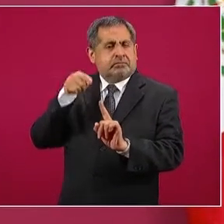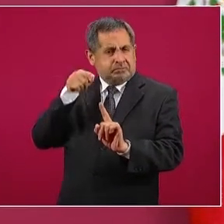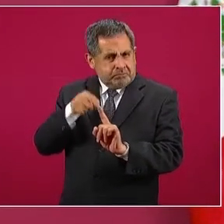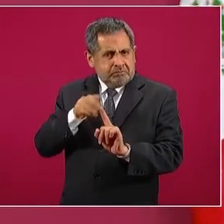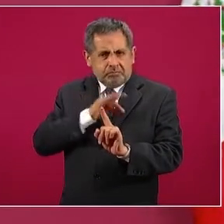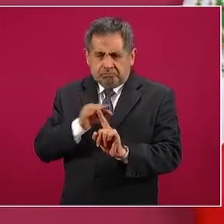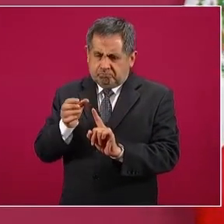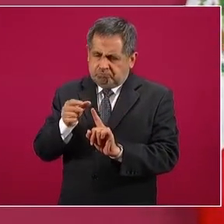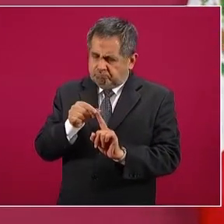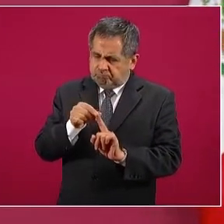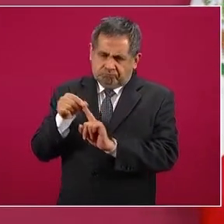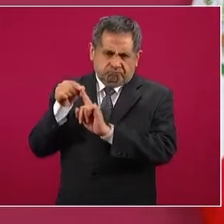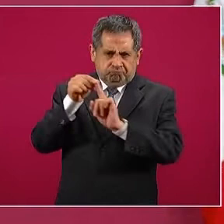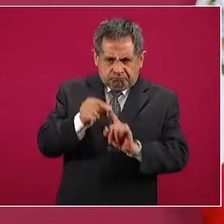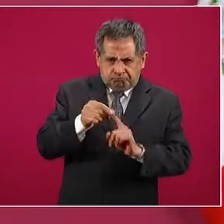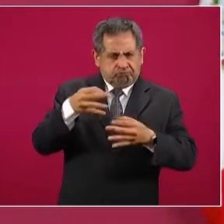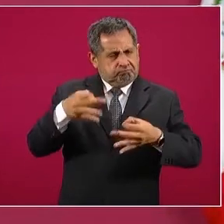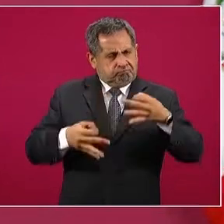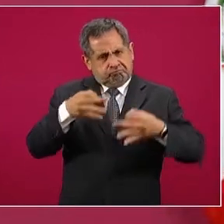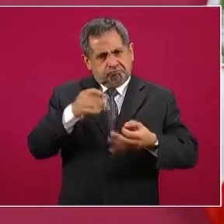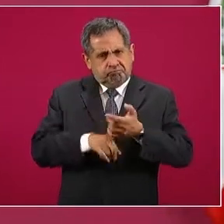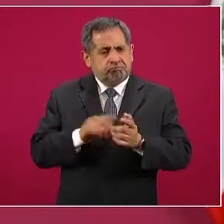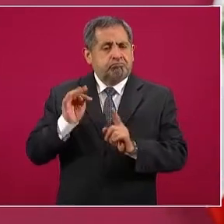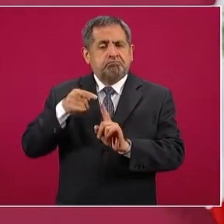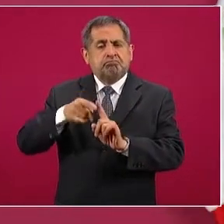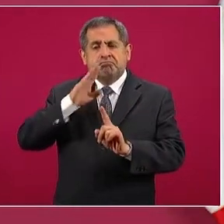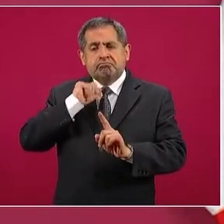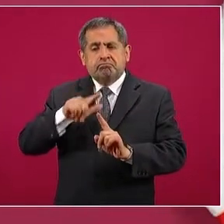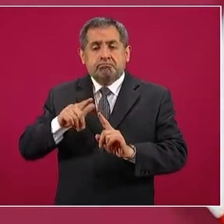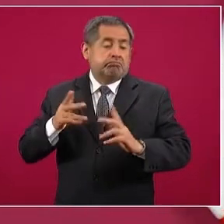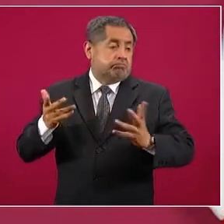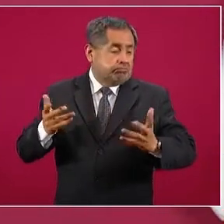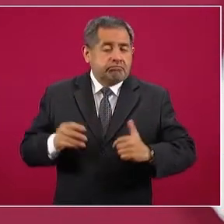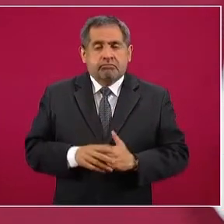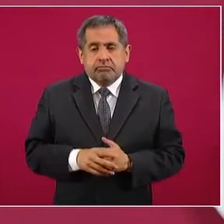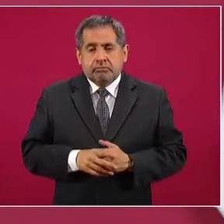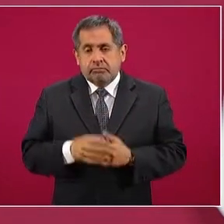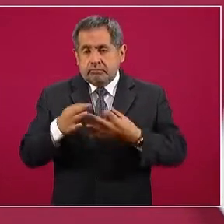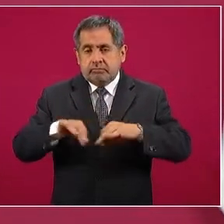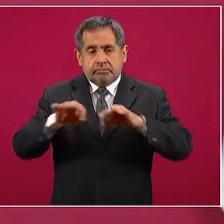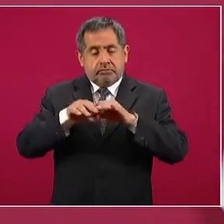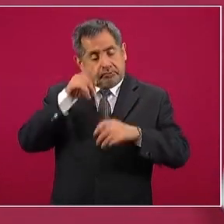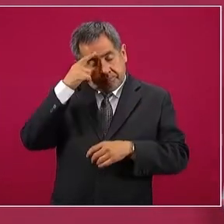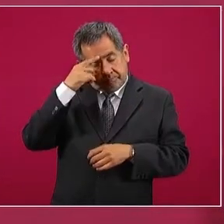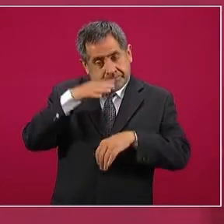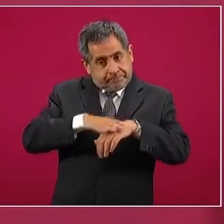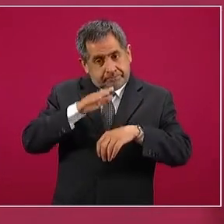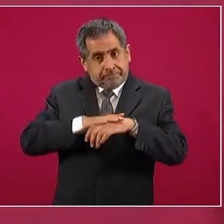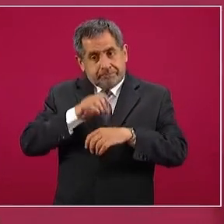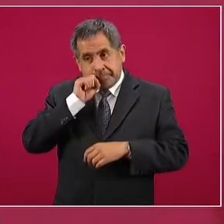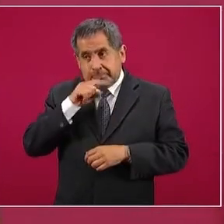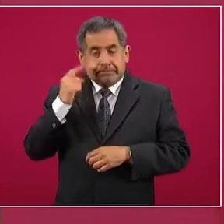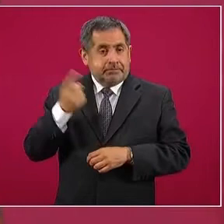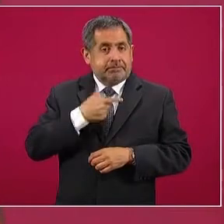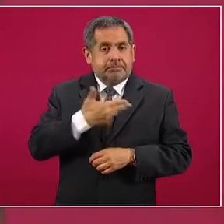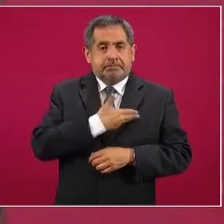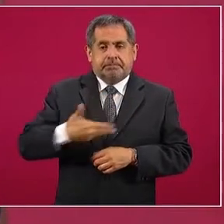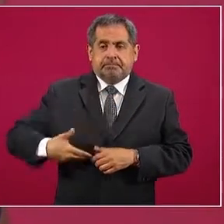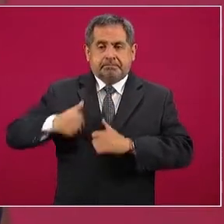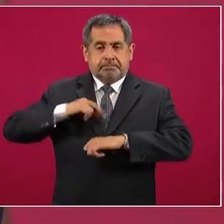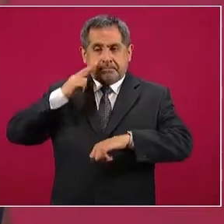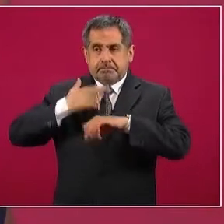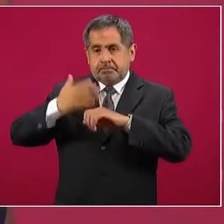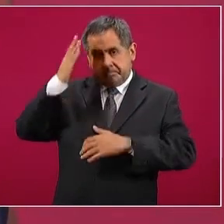importante que en un sistema político presencialista el titular del